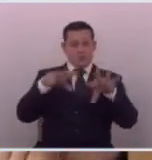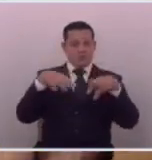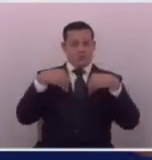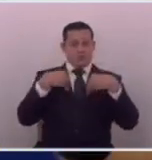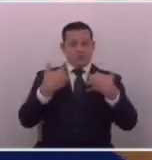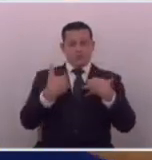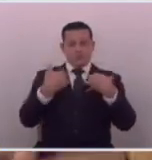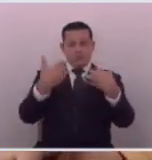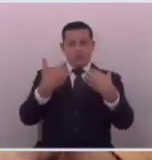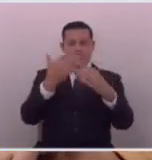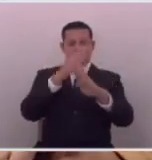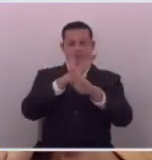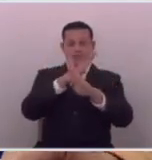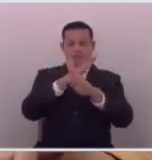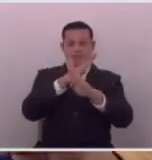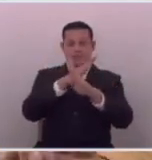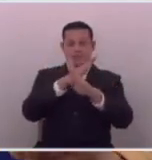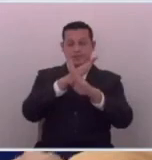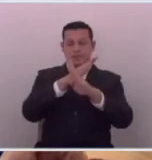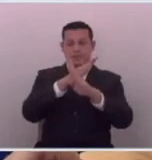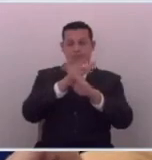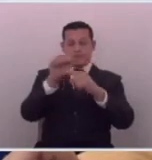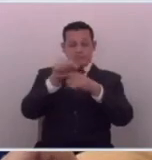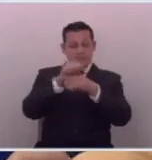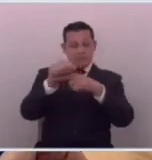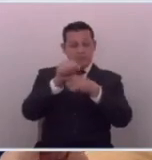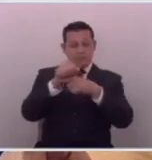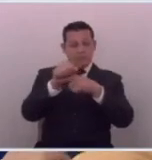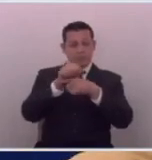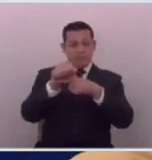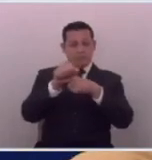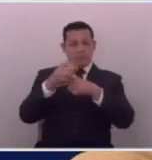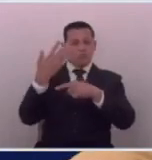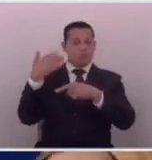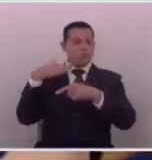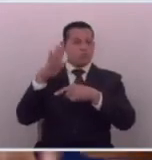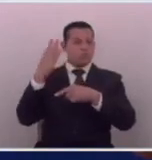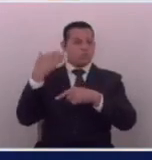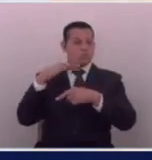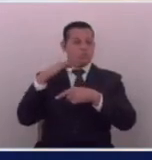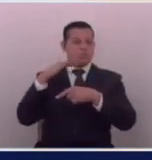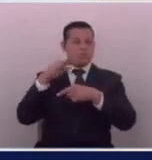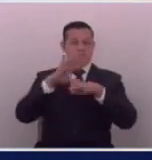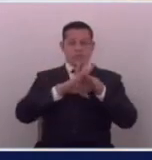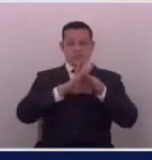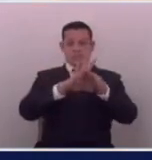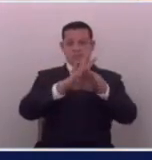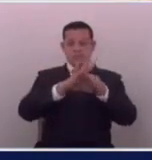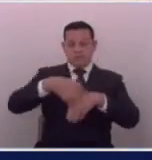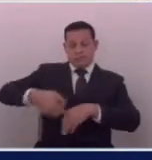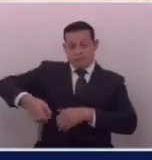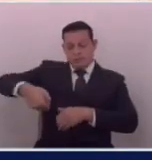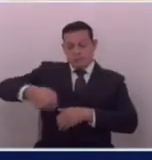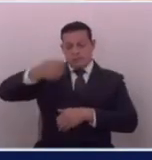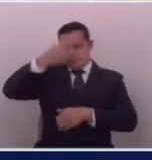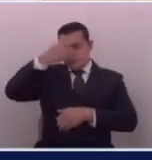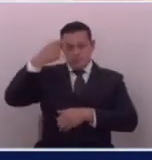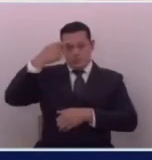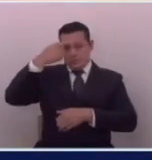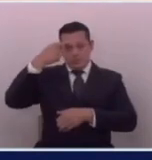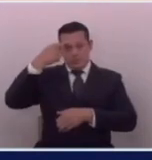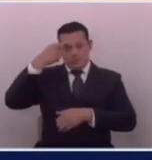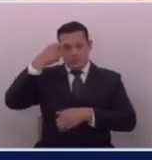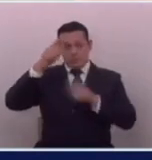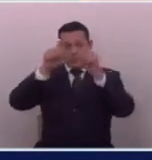este pleno y a defender esas prácticas a las que estaban acostumbrados en las que se llevaban los maletines negros a